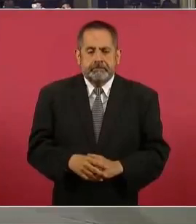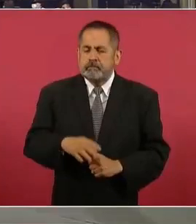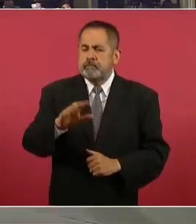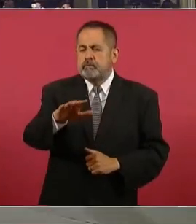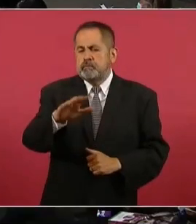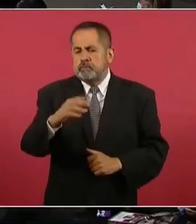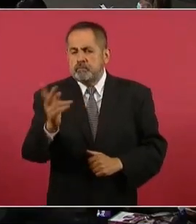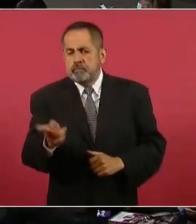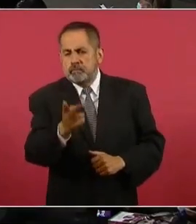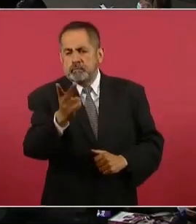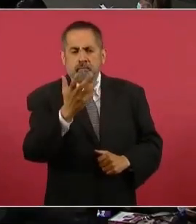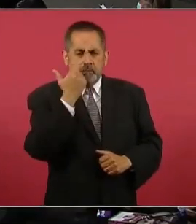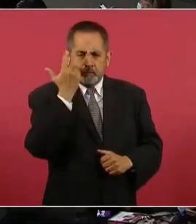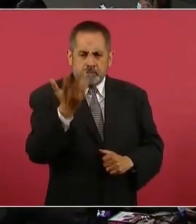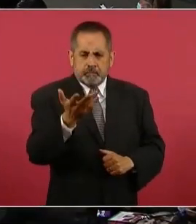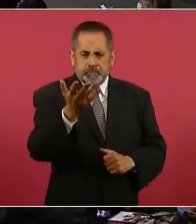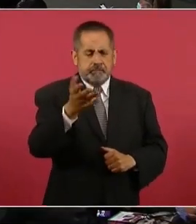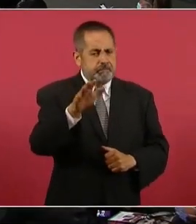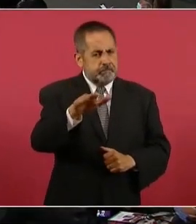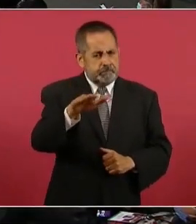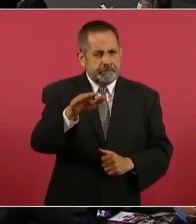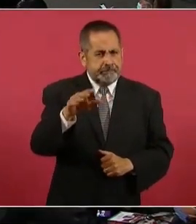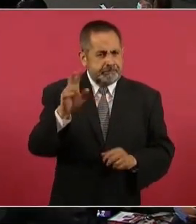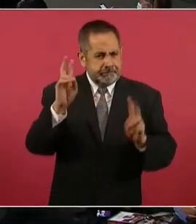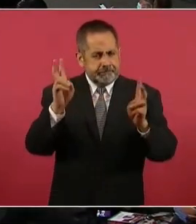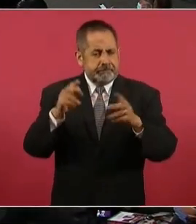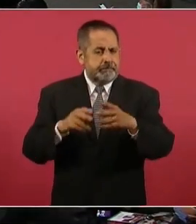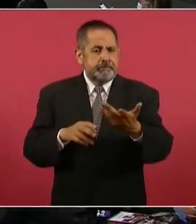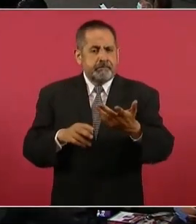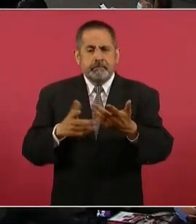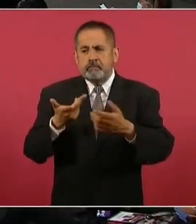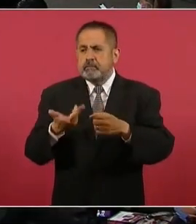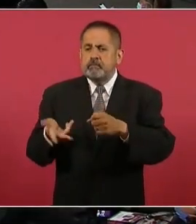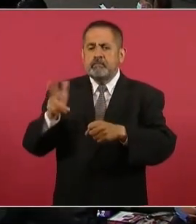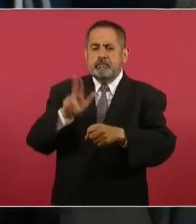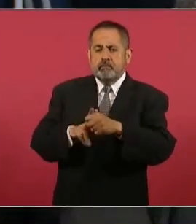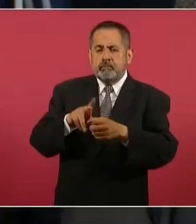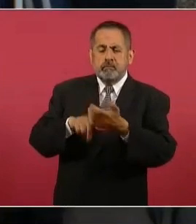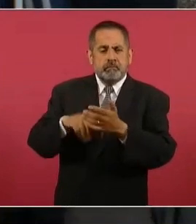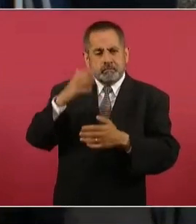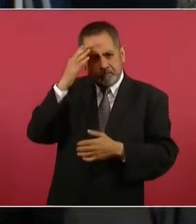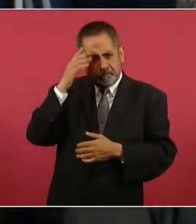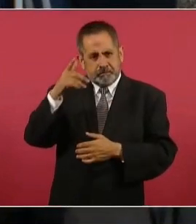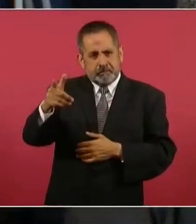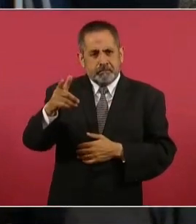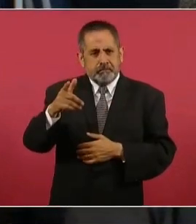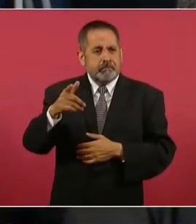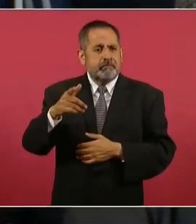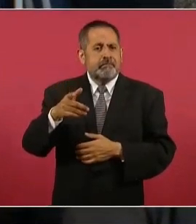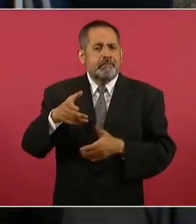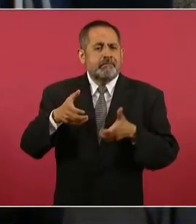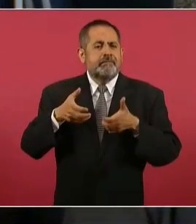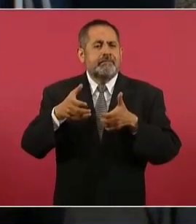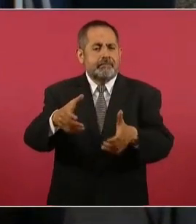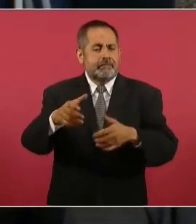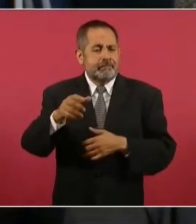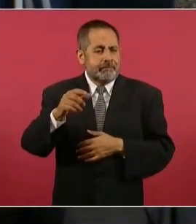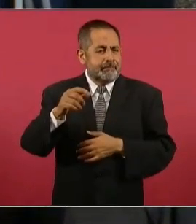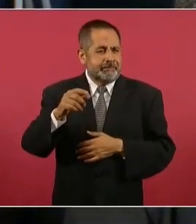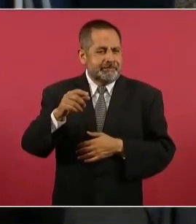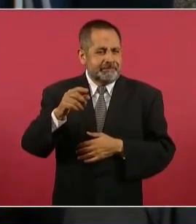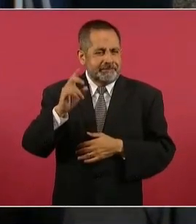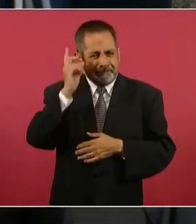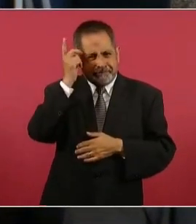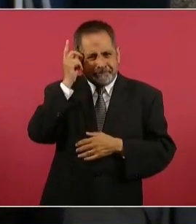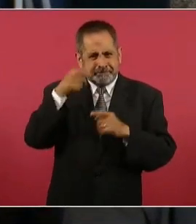Preguntar también en este sentido, de paso, el tema del hospital general que se ha demolido en Zaragoza y que sigue